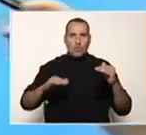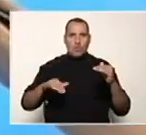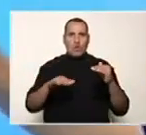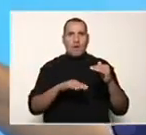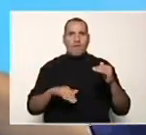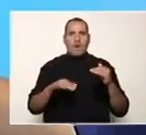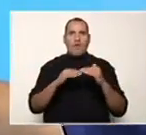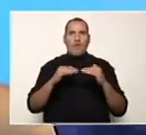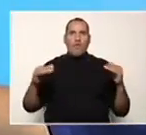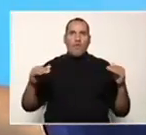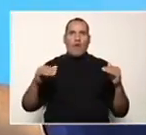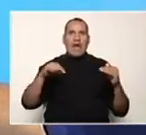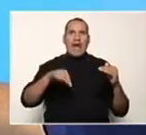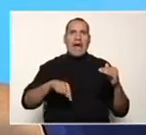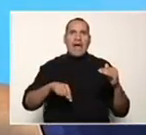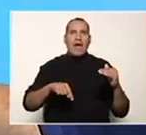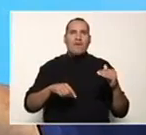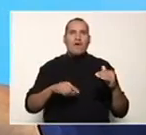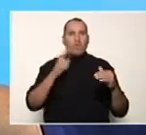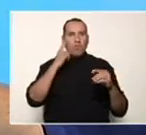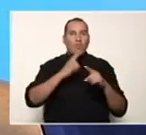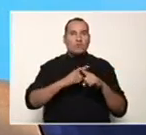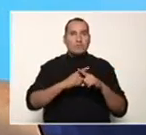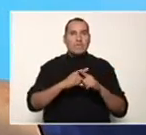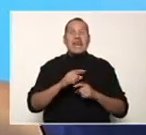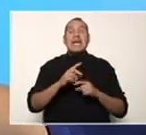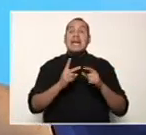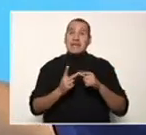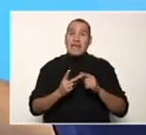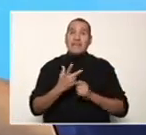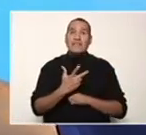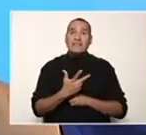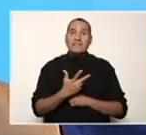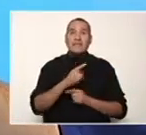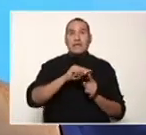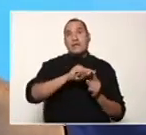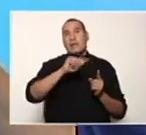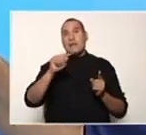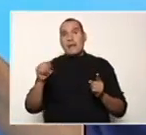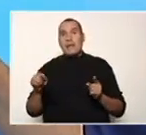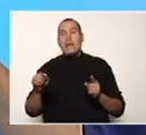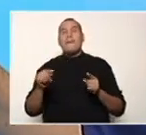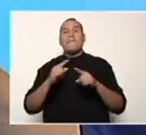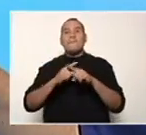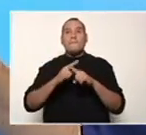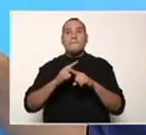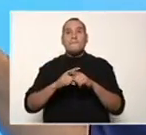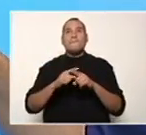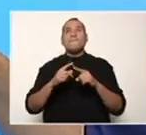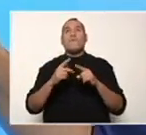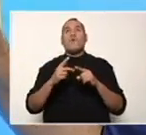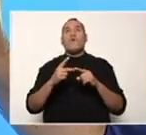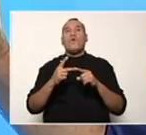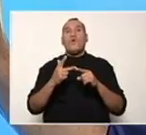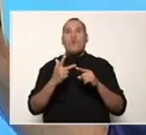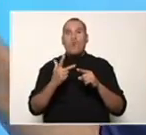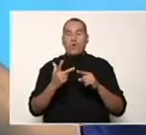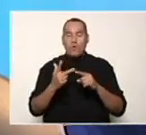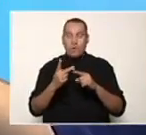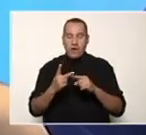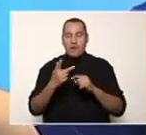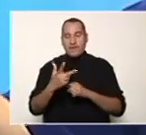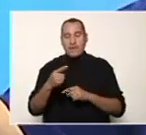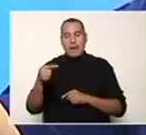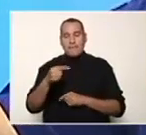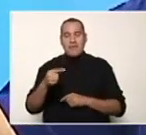entre, vean lo que tenemos que multiplicar, raíz de 3 más raíz de 2 por raíz de 3 menos raíz